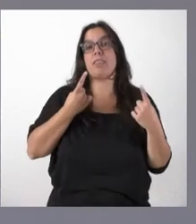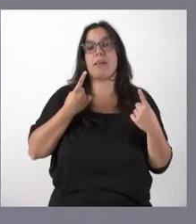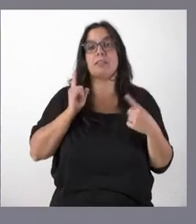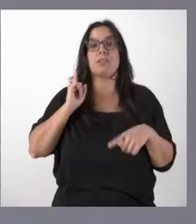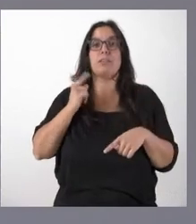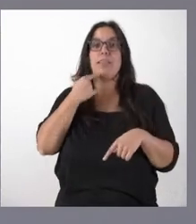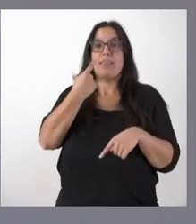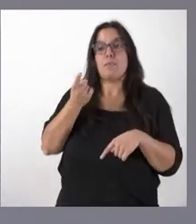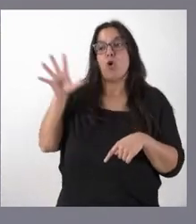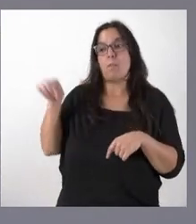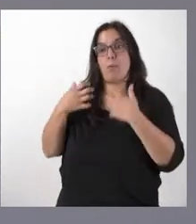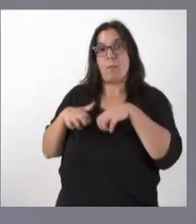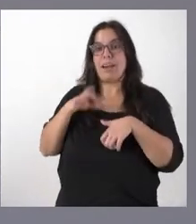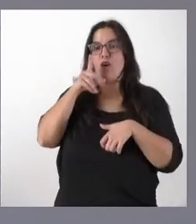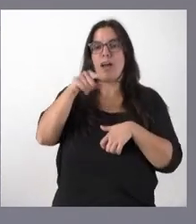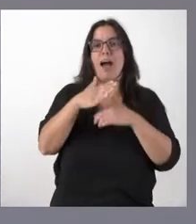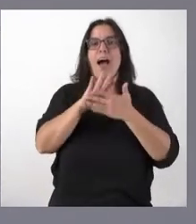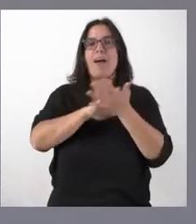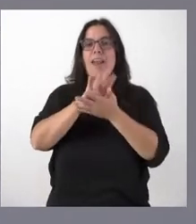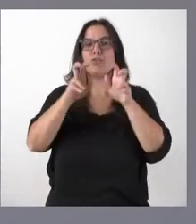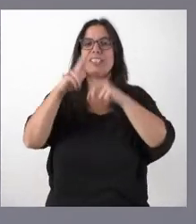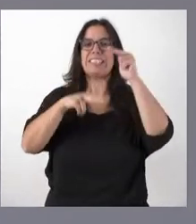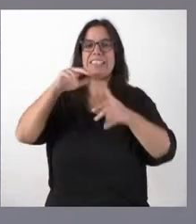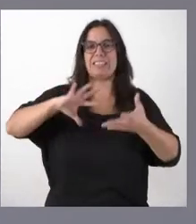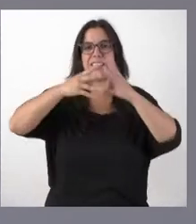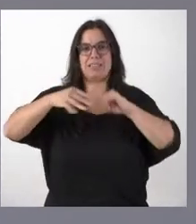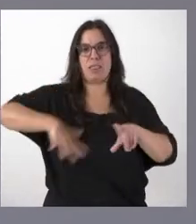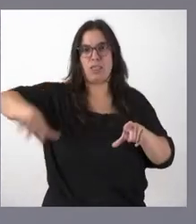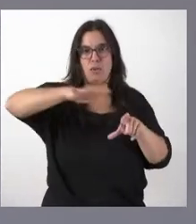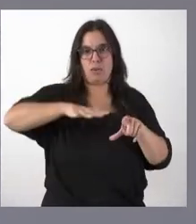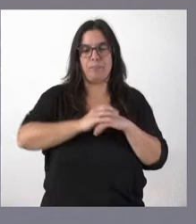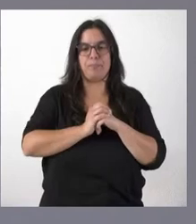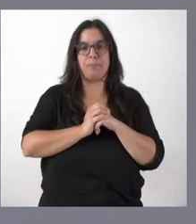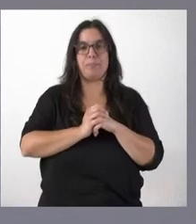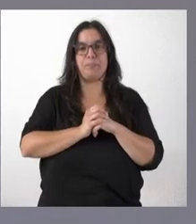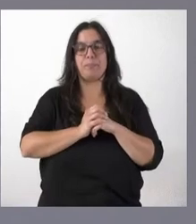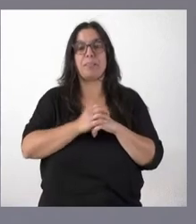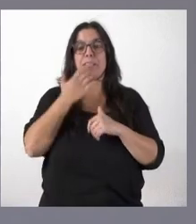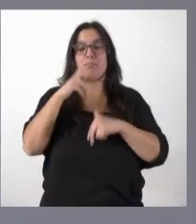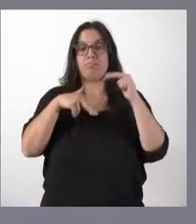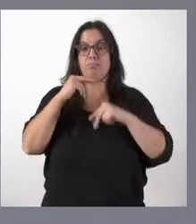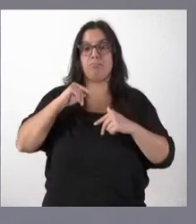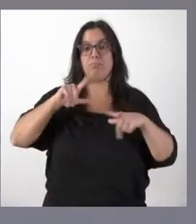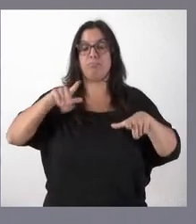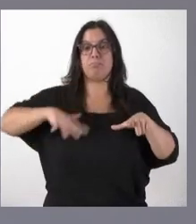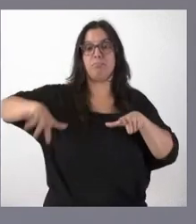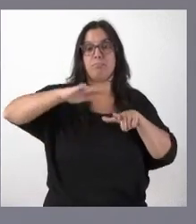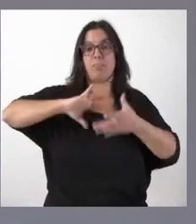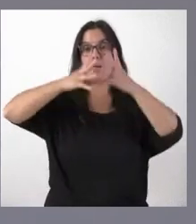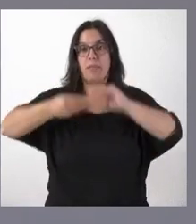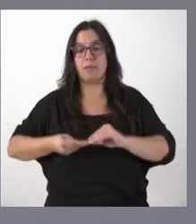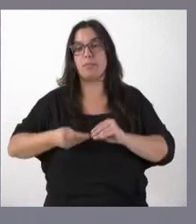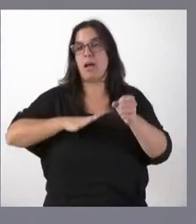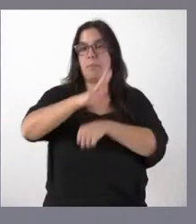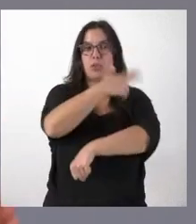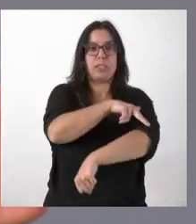adquisición de los equipos correspondientes a las mismas. Lógicamente, en la medida en que se hacen siempre obras en los ámbitos sanitarios, aunque